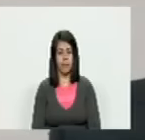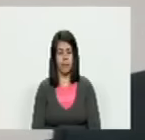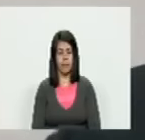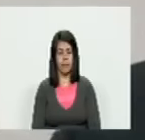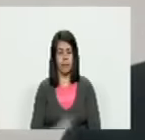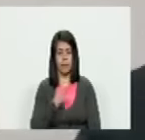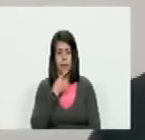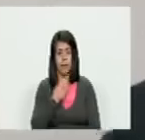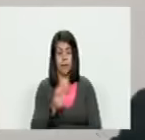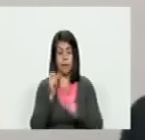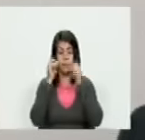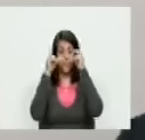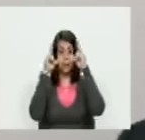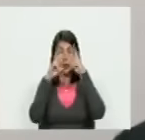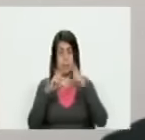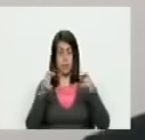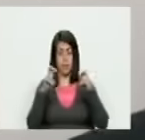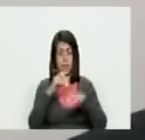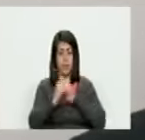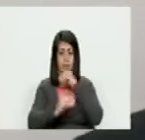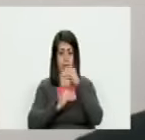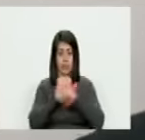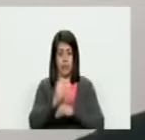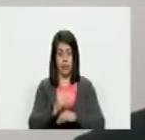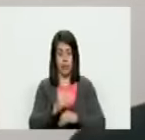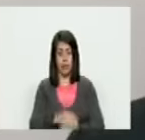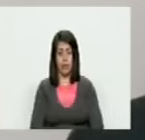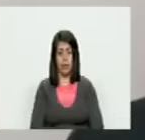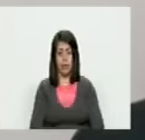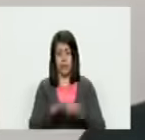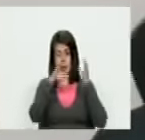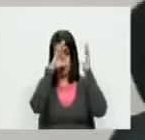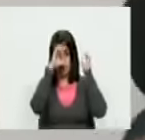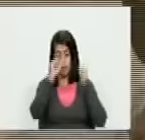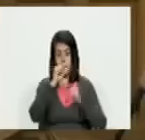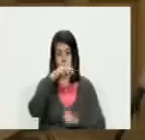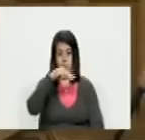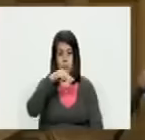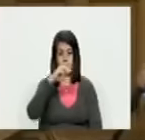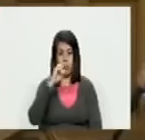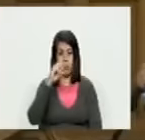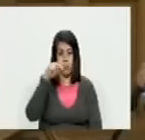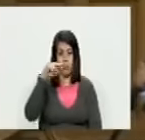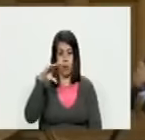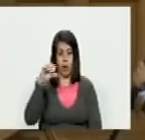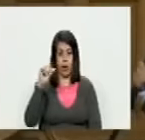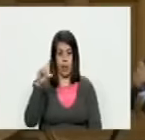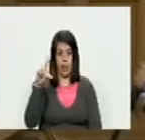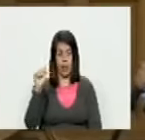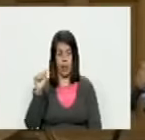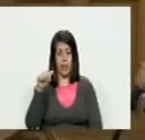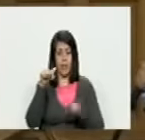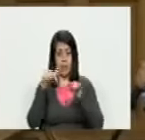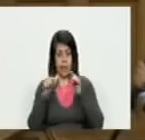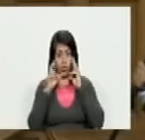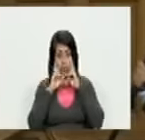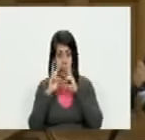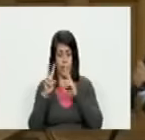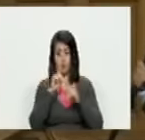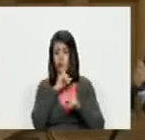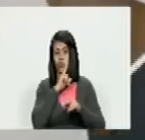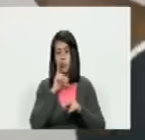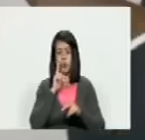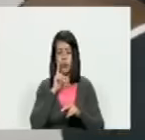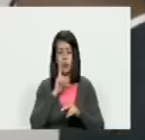expresar mi admiración por la investigación que acaba de hacer el doctor Moncada esto es mira como se llama esto